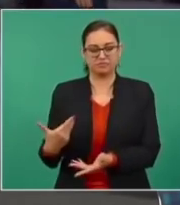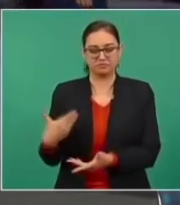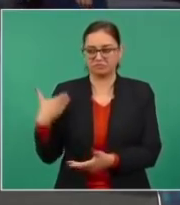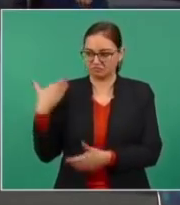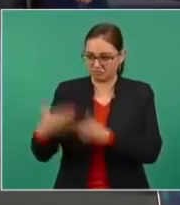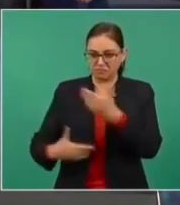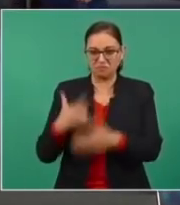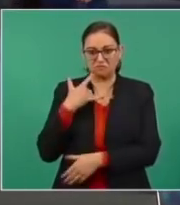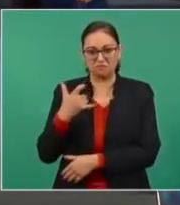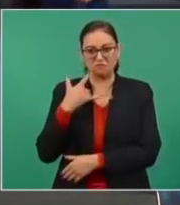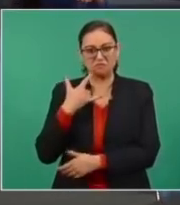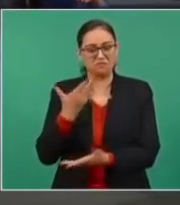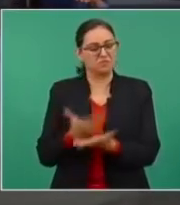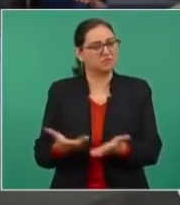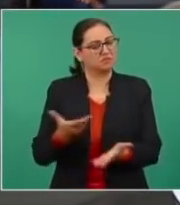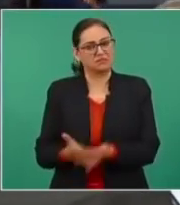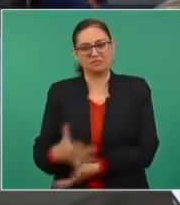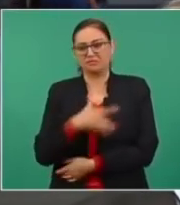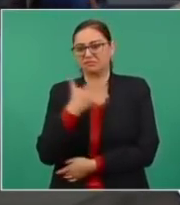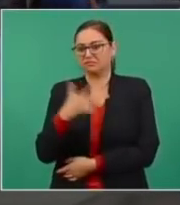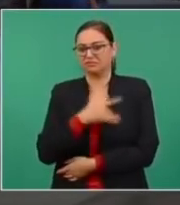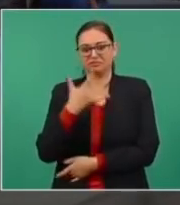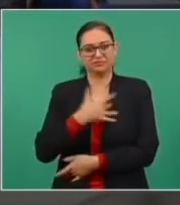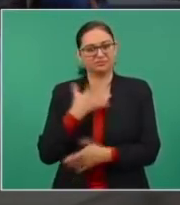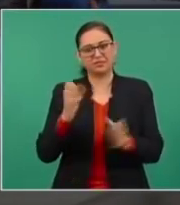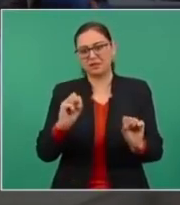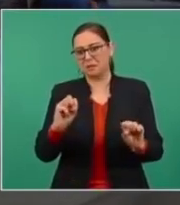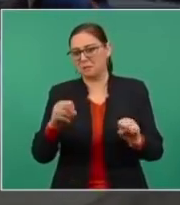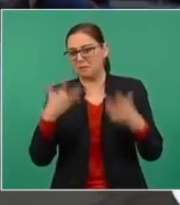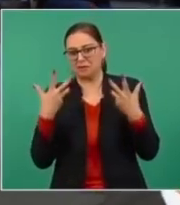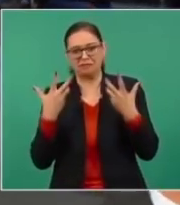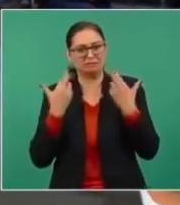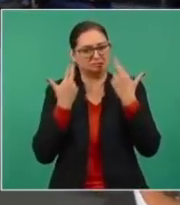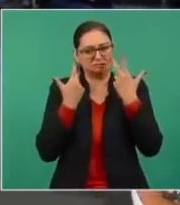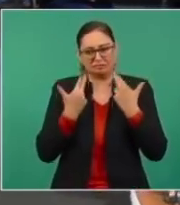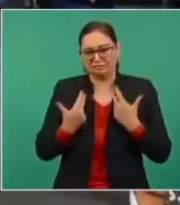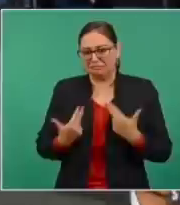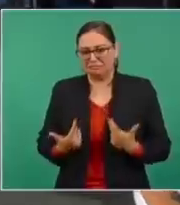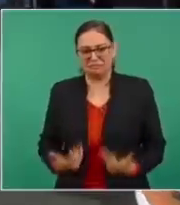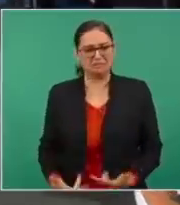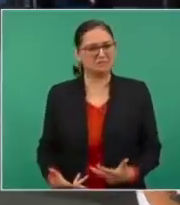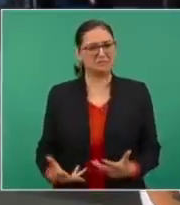desesperados, perseguidos,